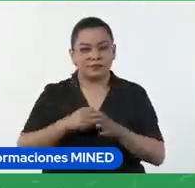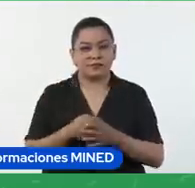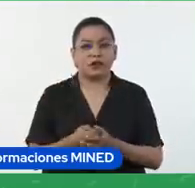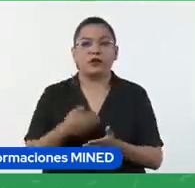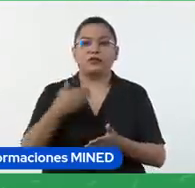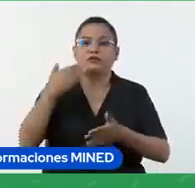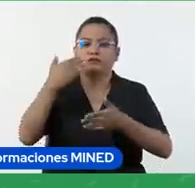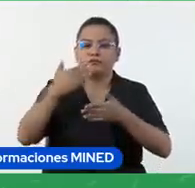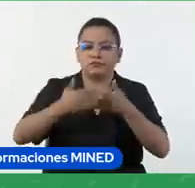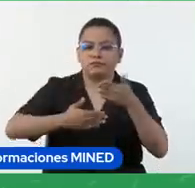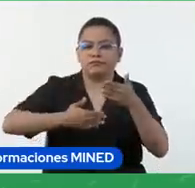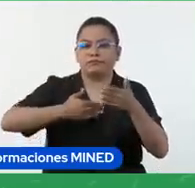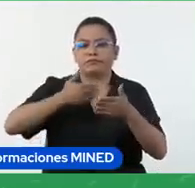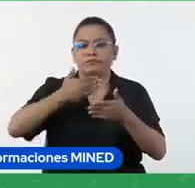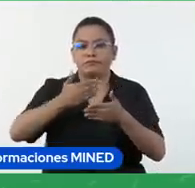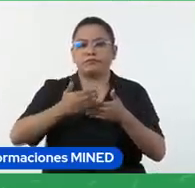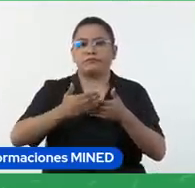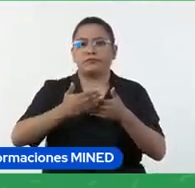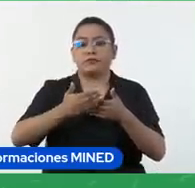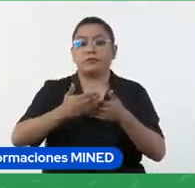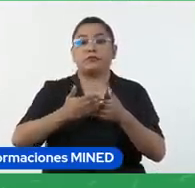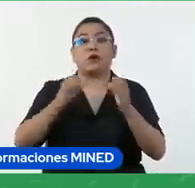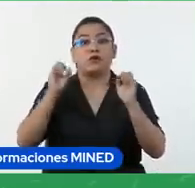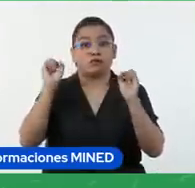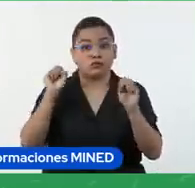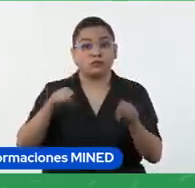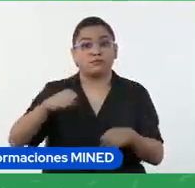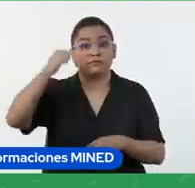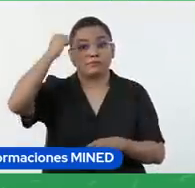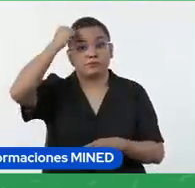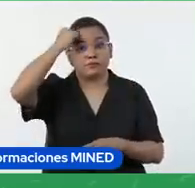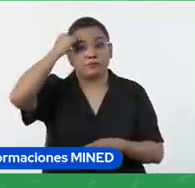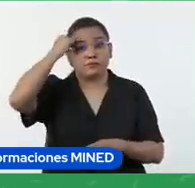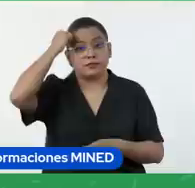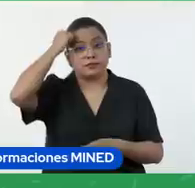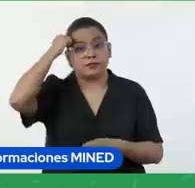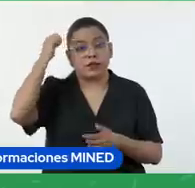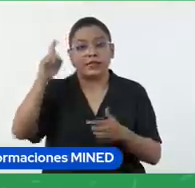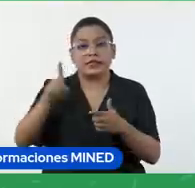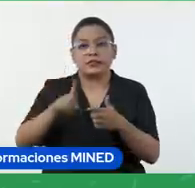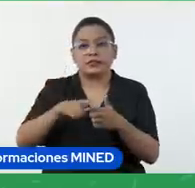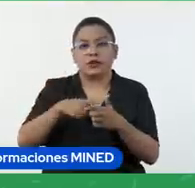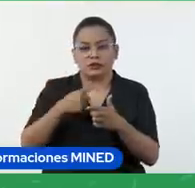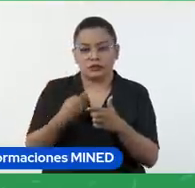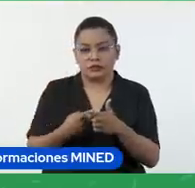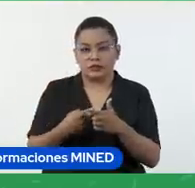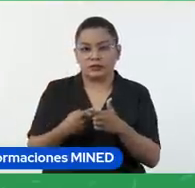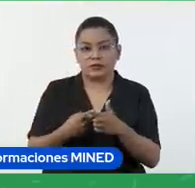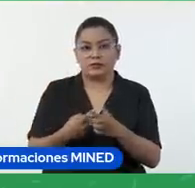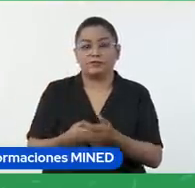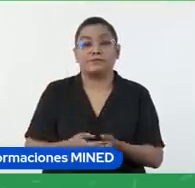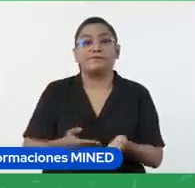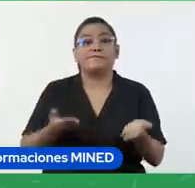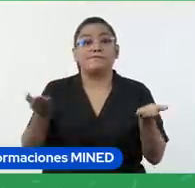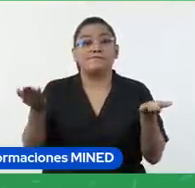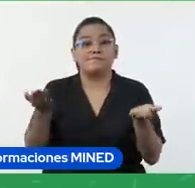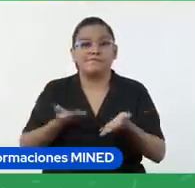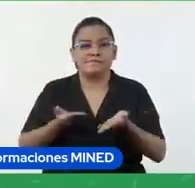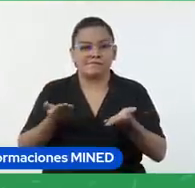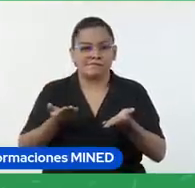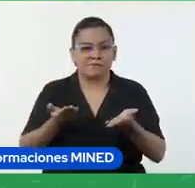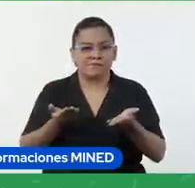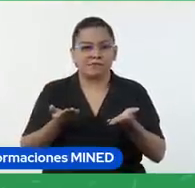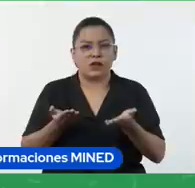proceso que promueve el aprendizaje, por ende, consideremos que se debe realizar durante toda la